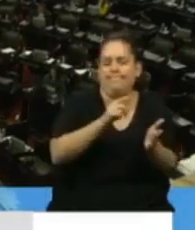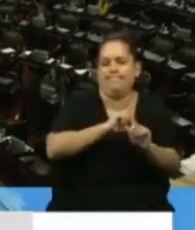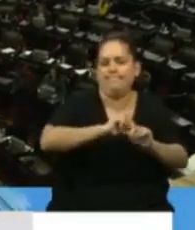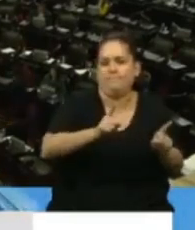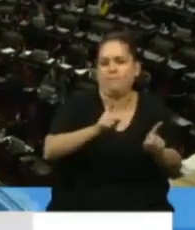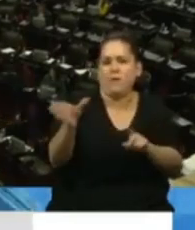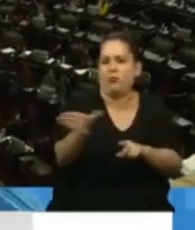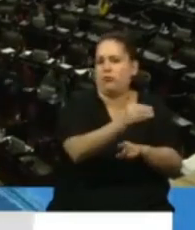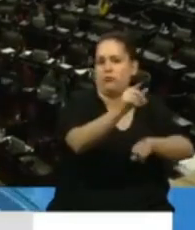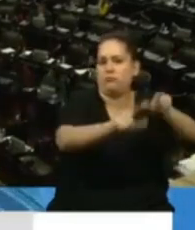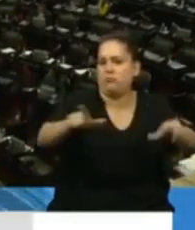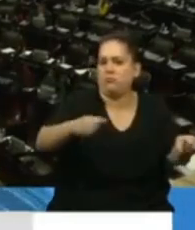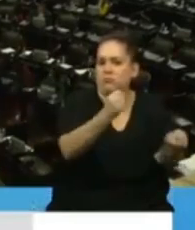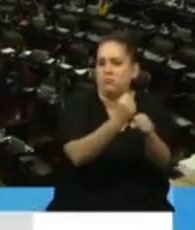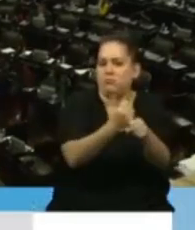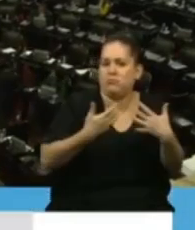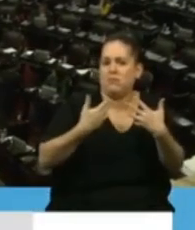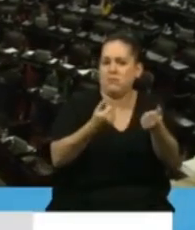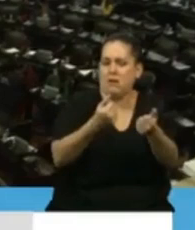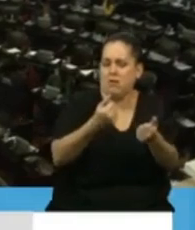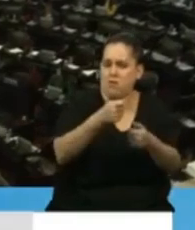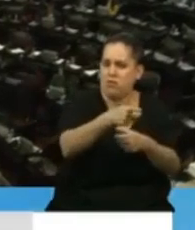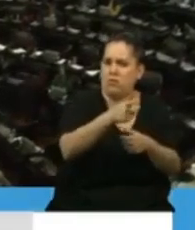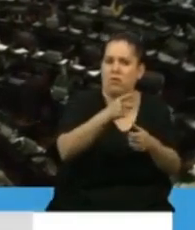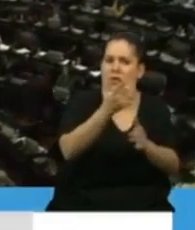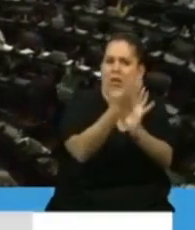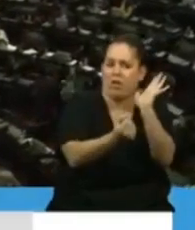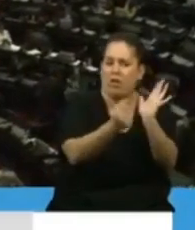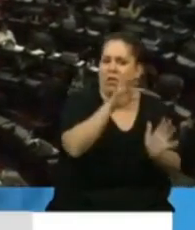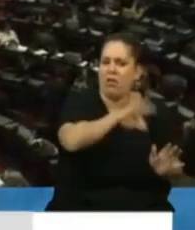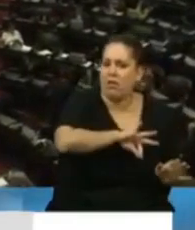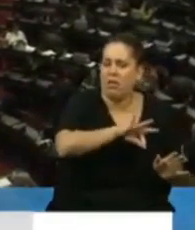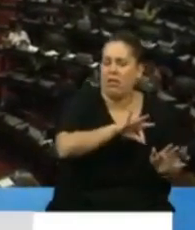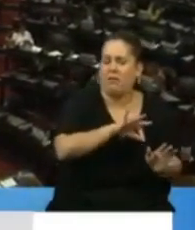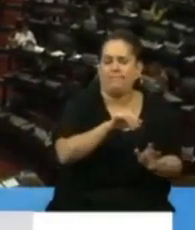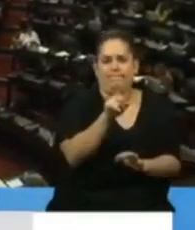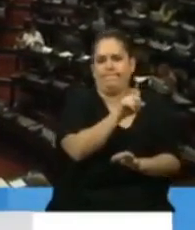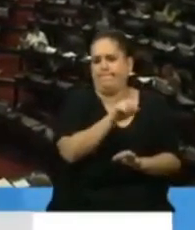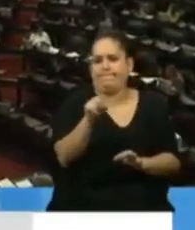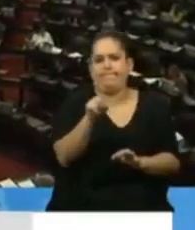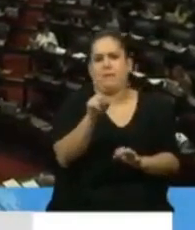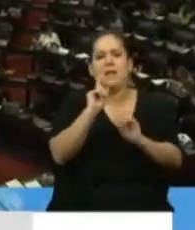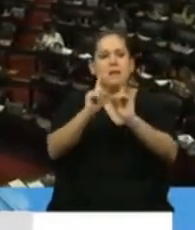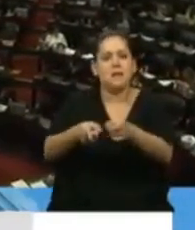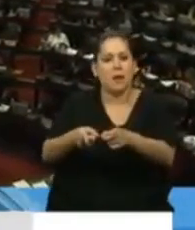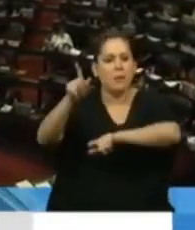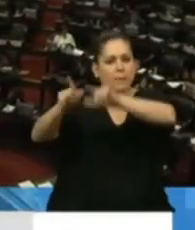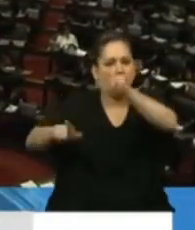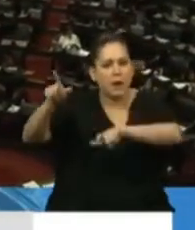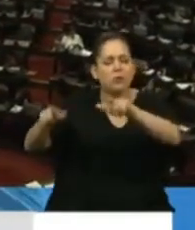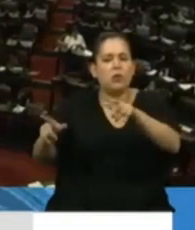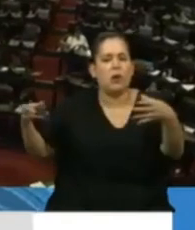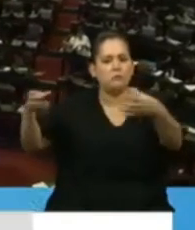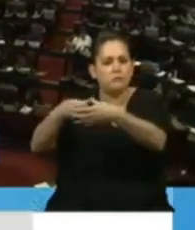trabajadores de la salud y como era mi proyecto, sino que además a todos los que son dentro de las